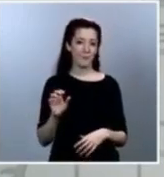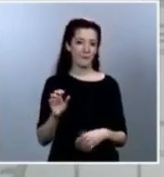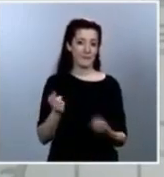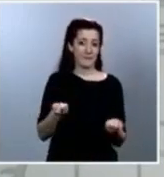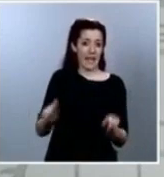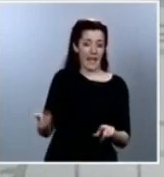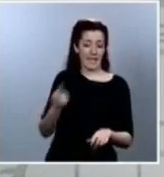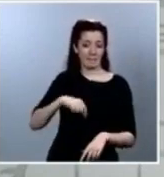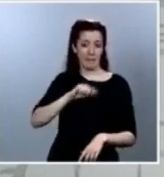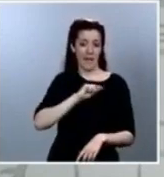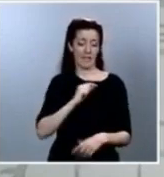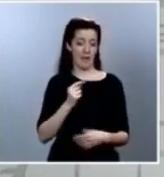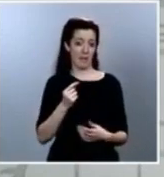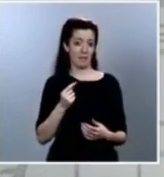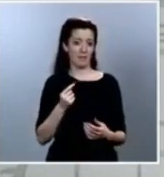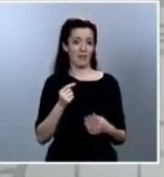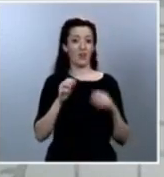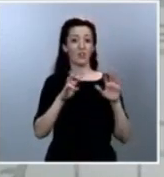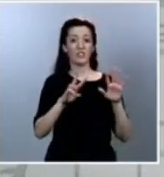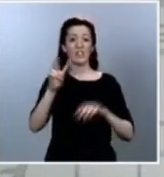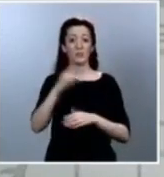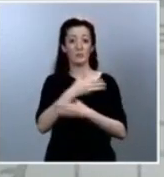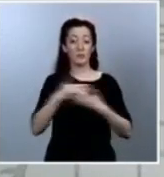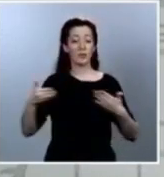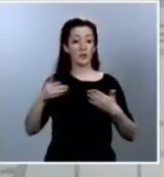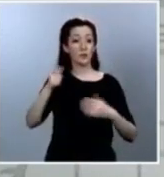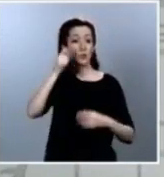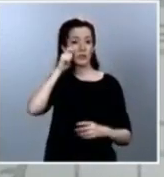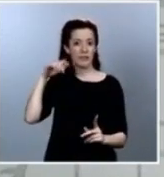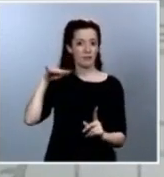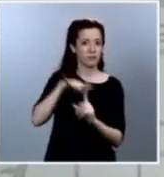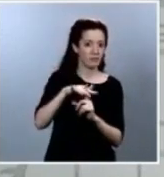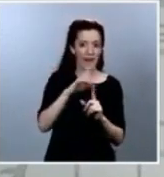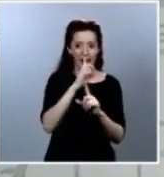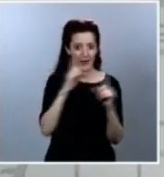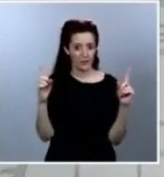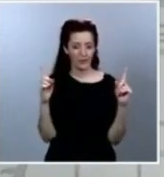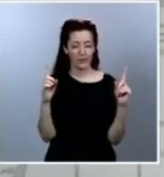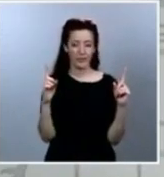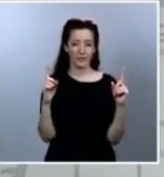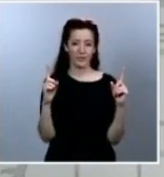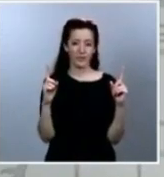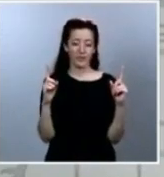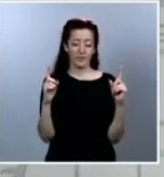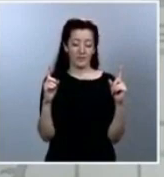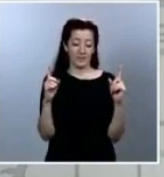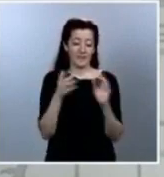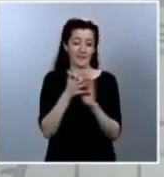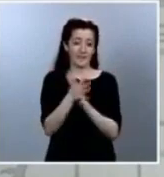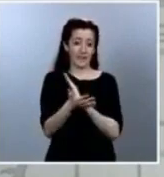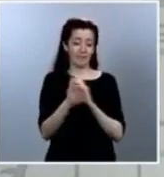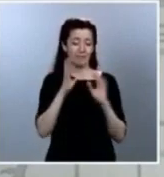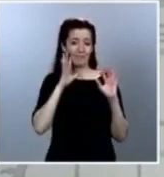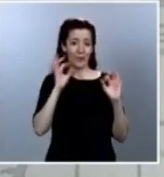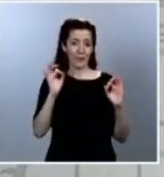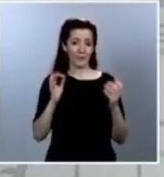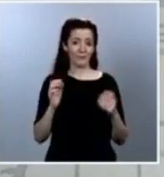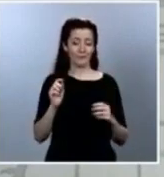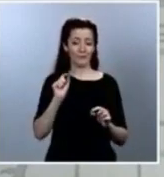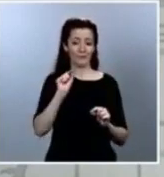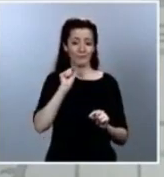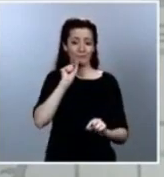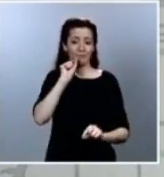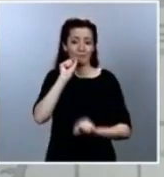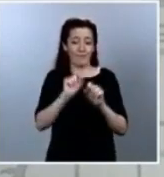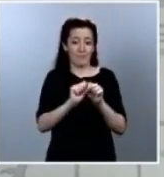de turistas al año, pues es evidente que somos sociedades desgraciadamente más expuestas a este tipo de epidemias